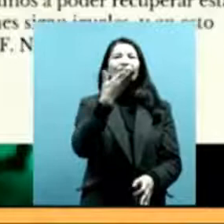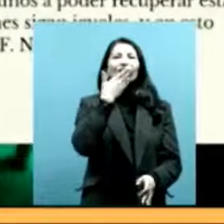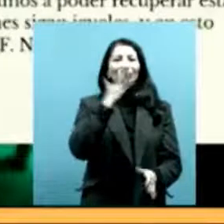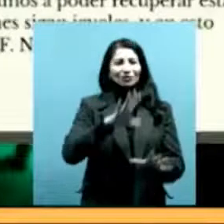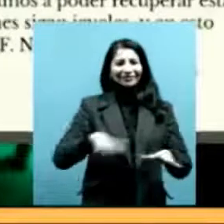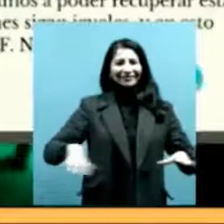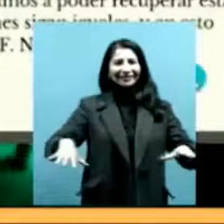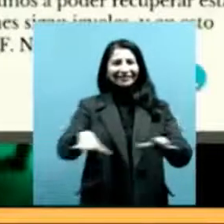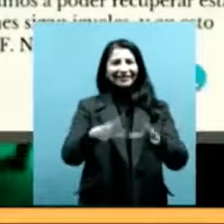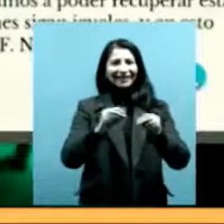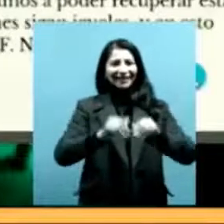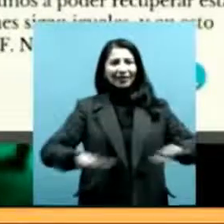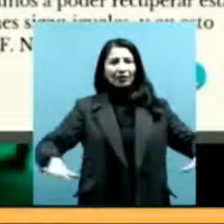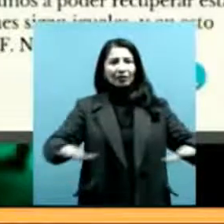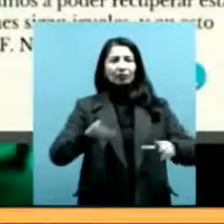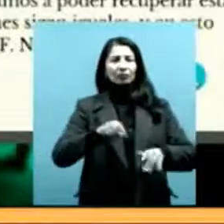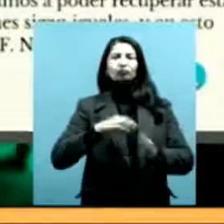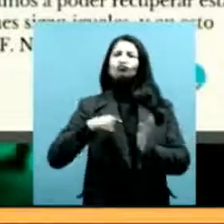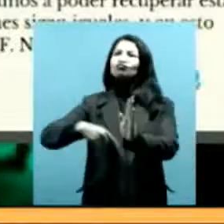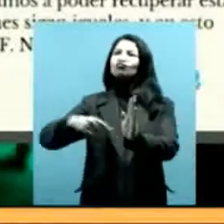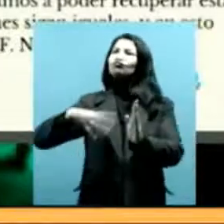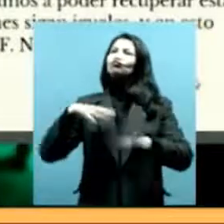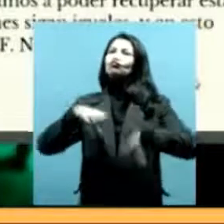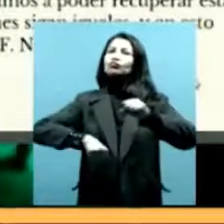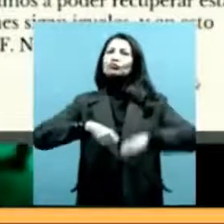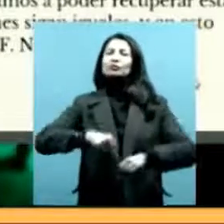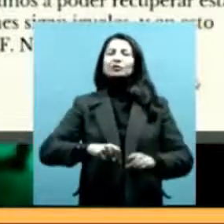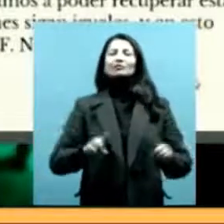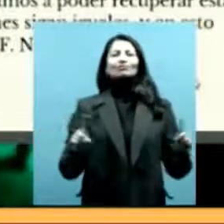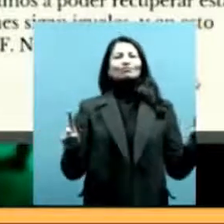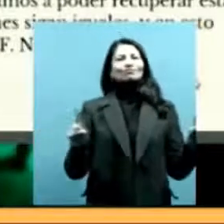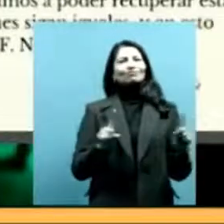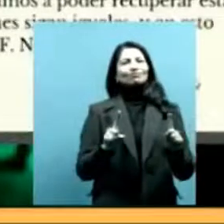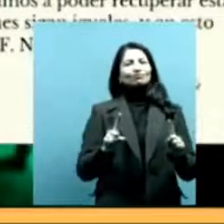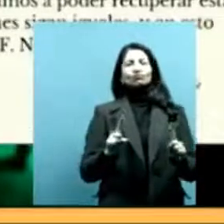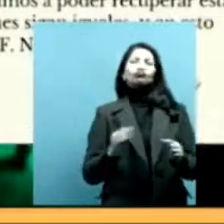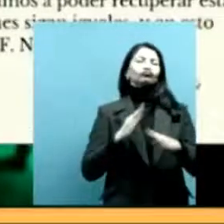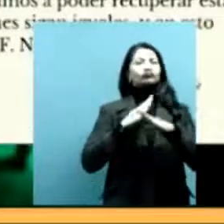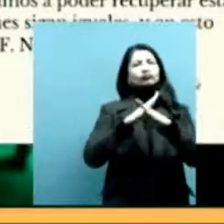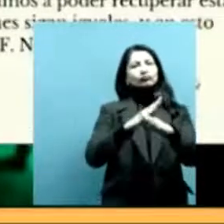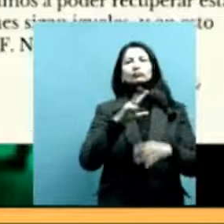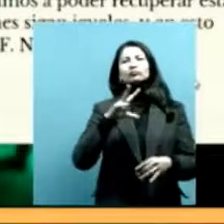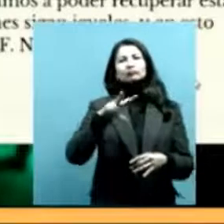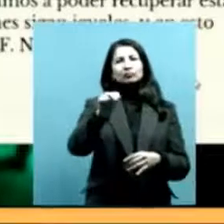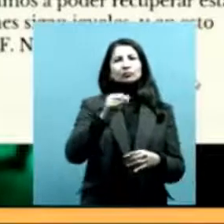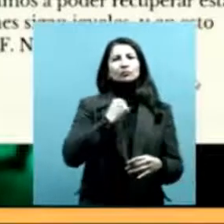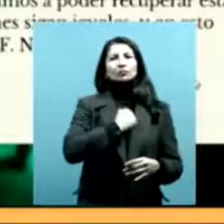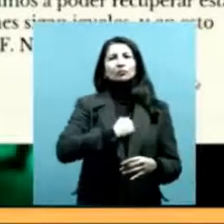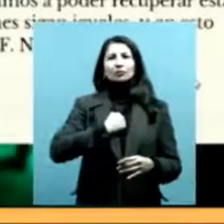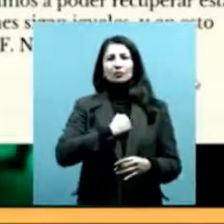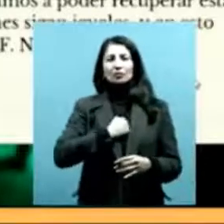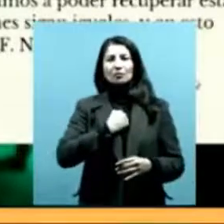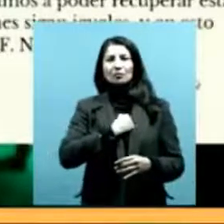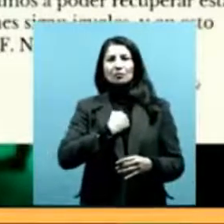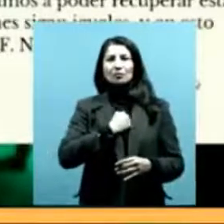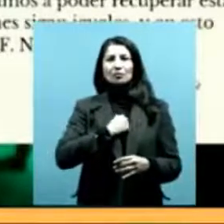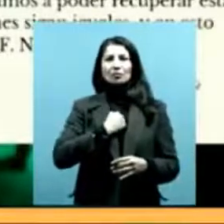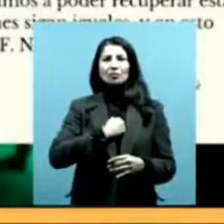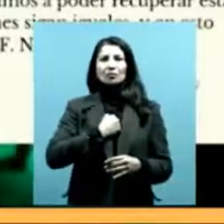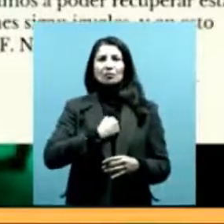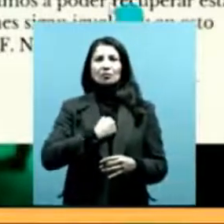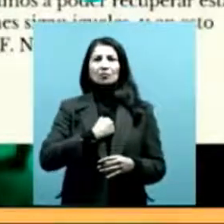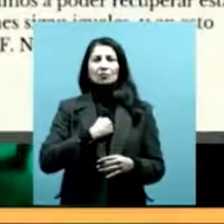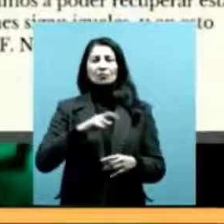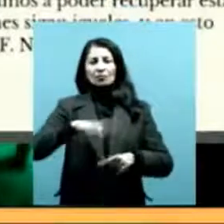tierra, pero queremos impedir que esas situaciones sigan iguales. Y en esto estamos empeñados todos los aborígenes.